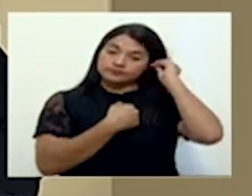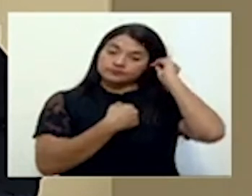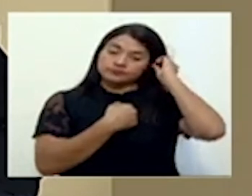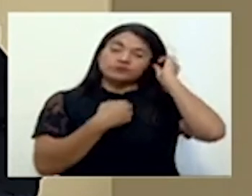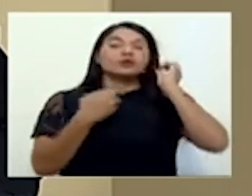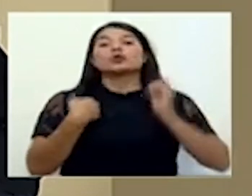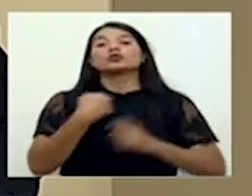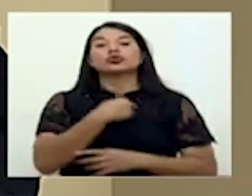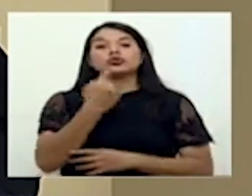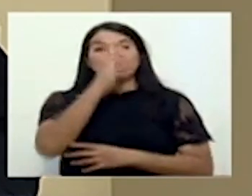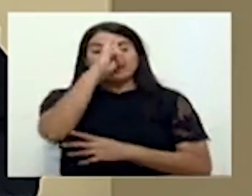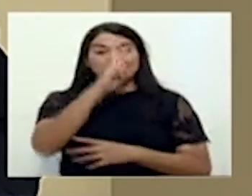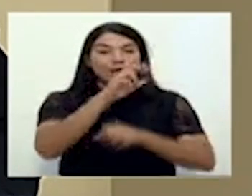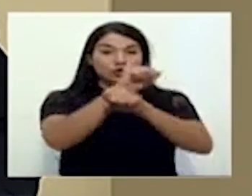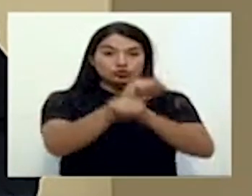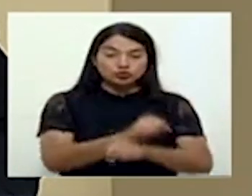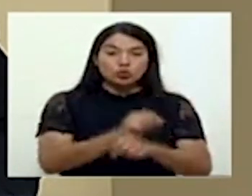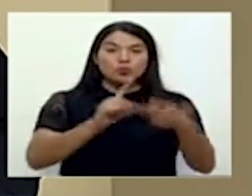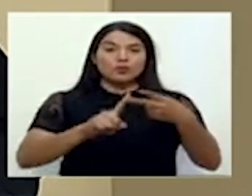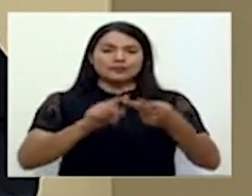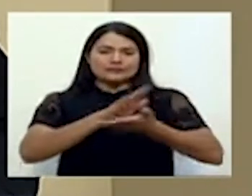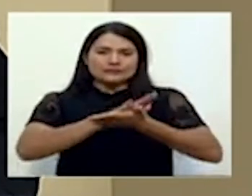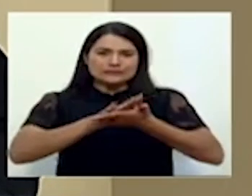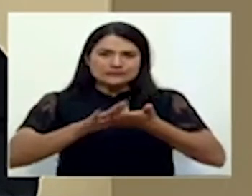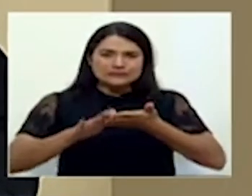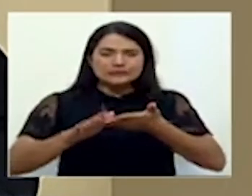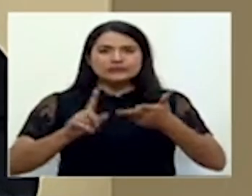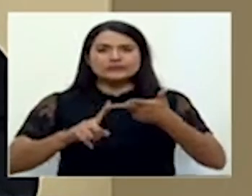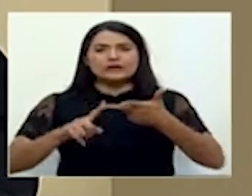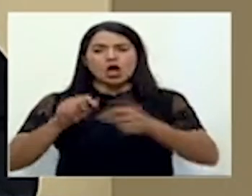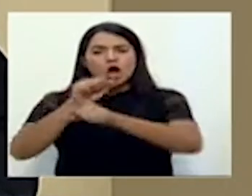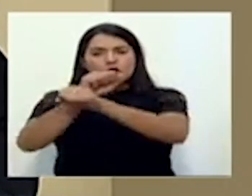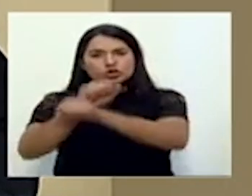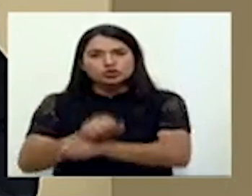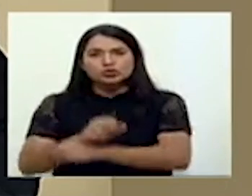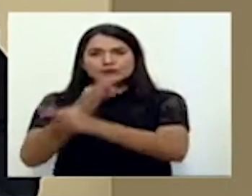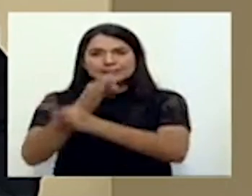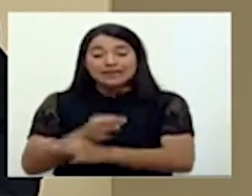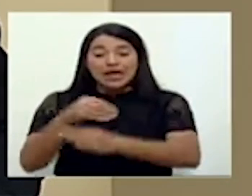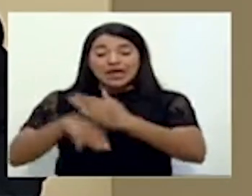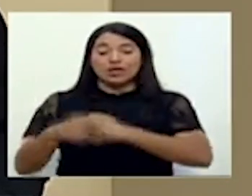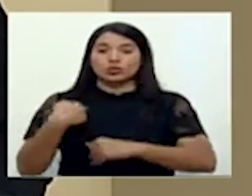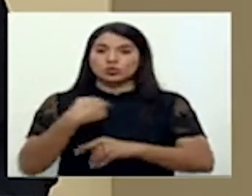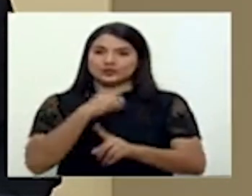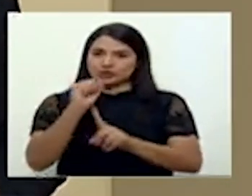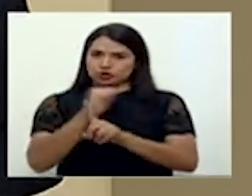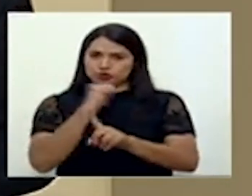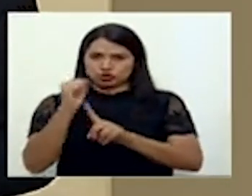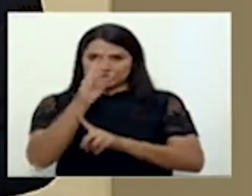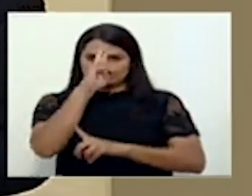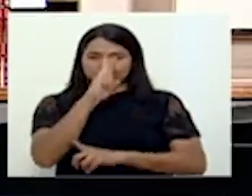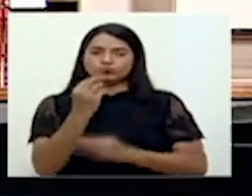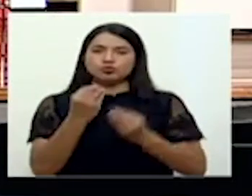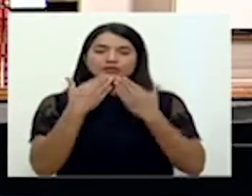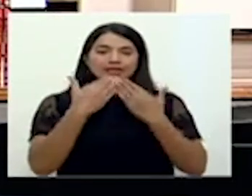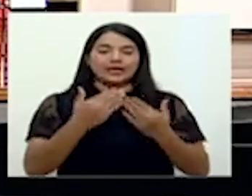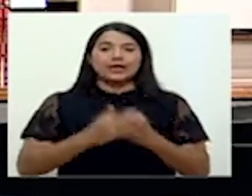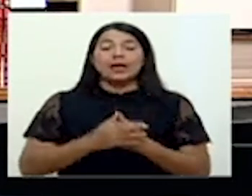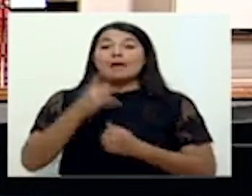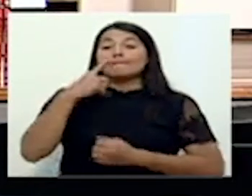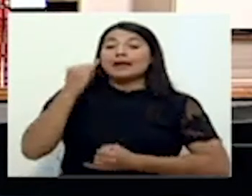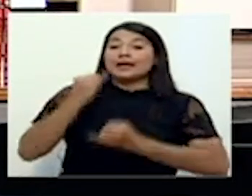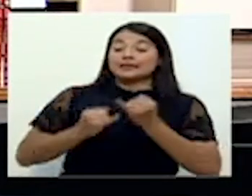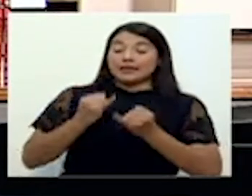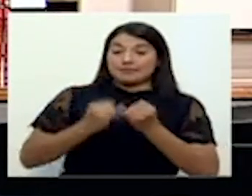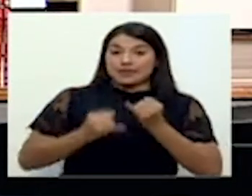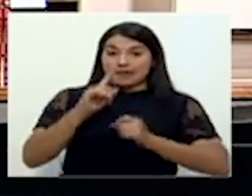sanitarias y también las costumbres y prácticas de nuestra sociedad. Muchas gracias. Para finalizar,